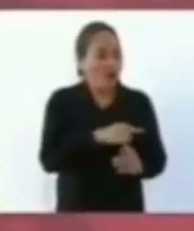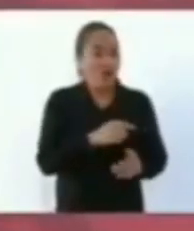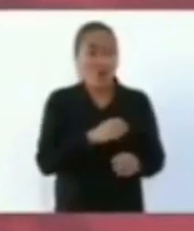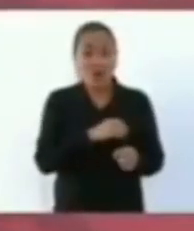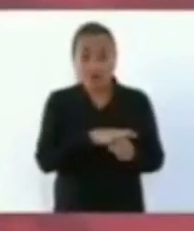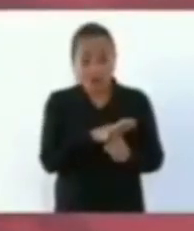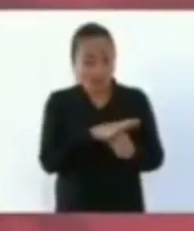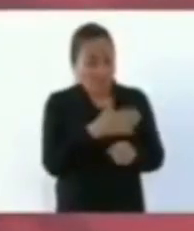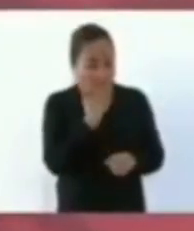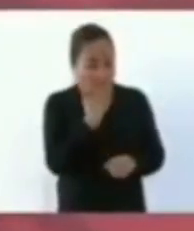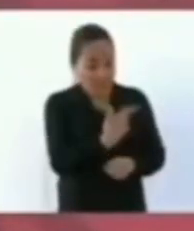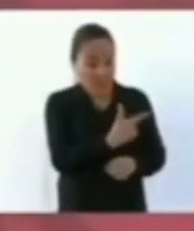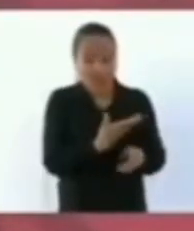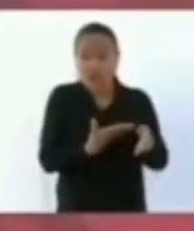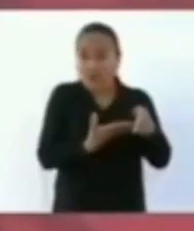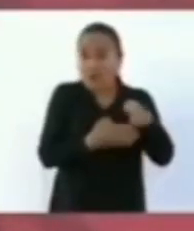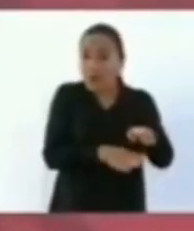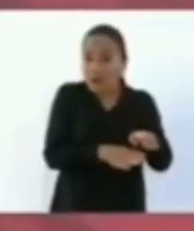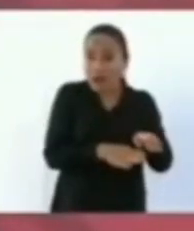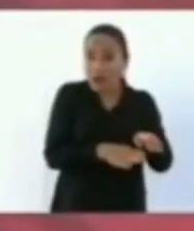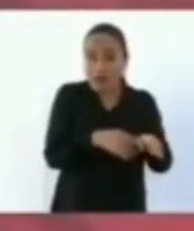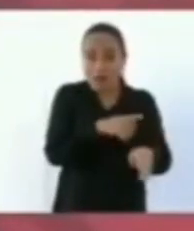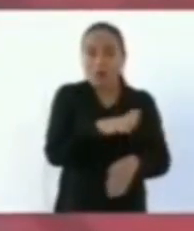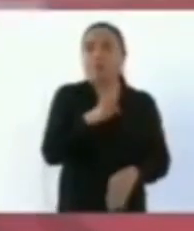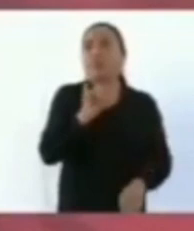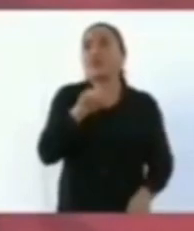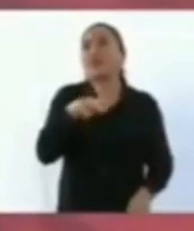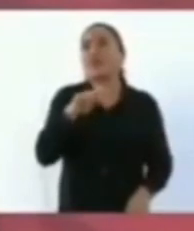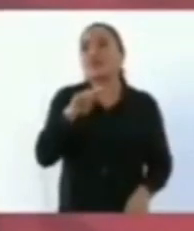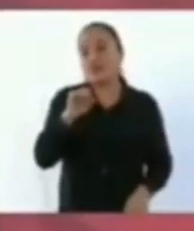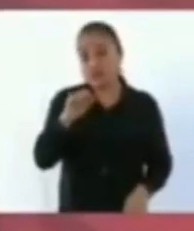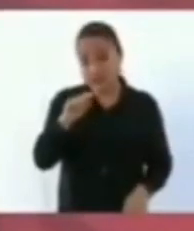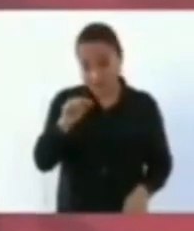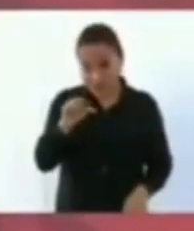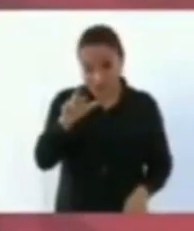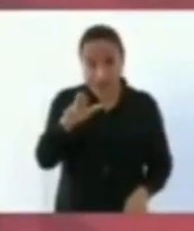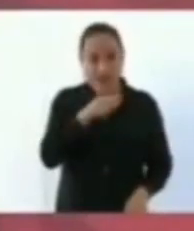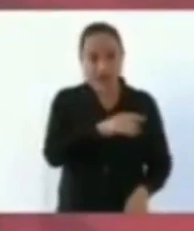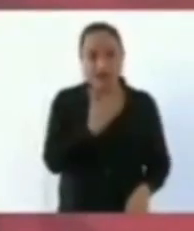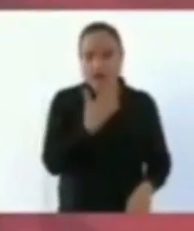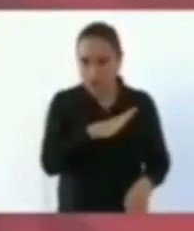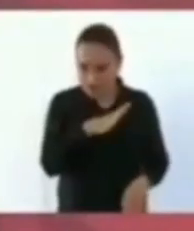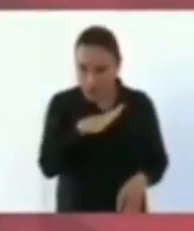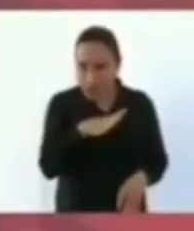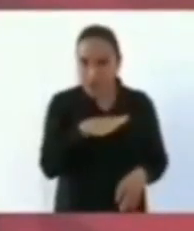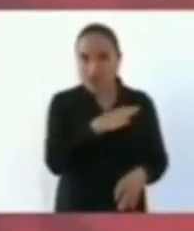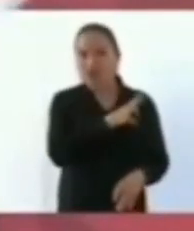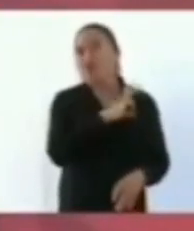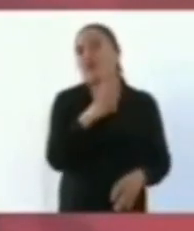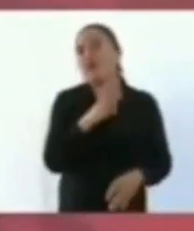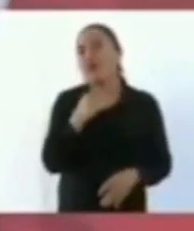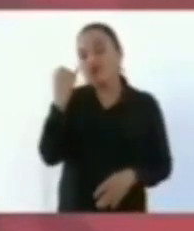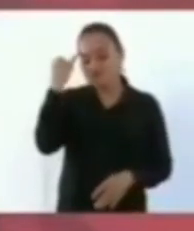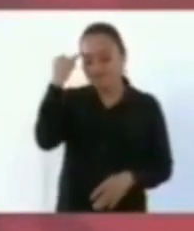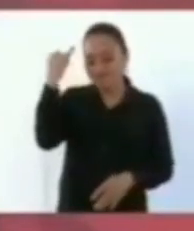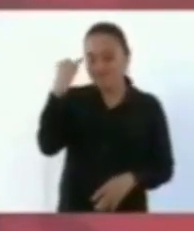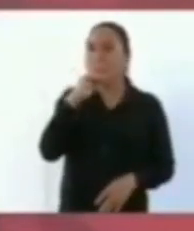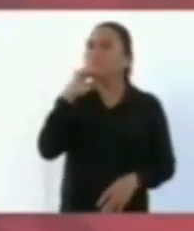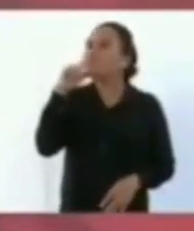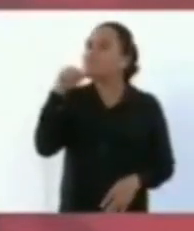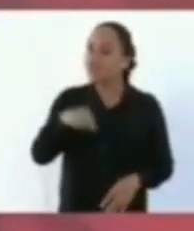del bienestar. Entonces, tomamos la decisión de crear estos bancos. Aquí en Oaxaca van a ser